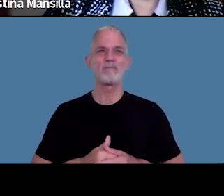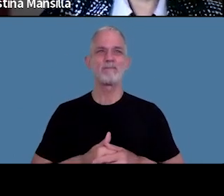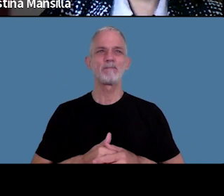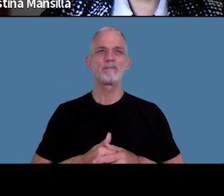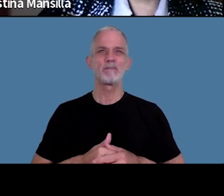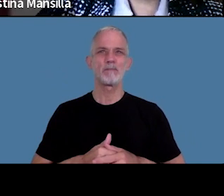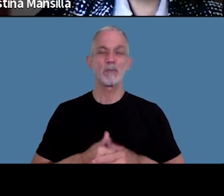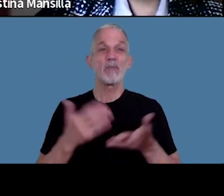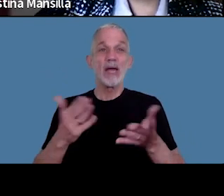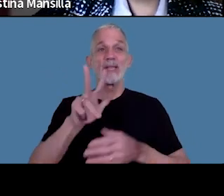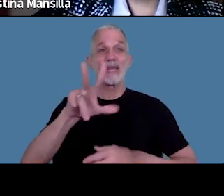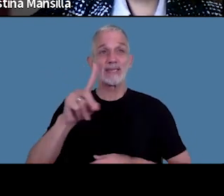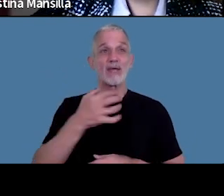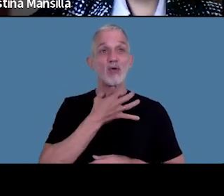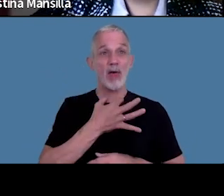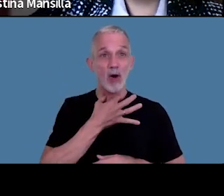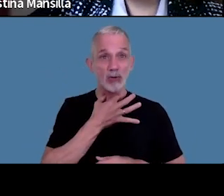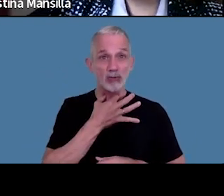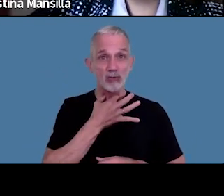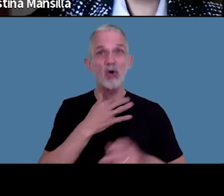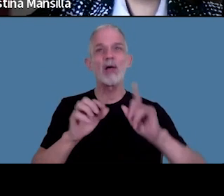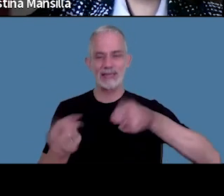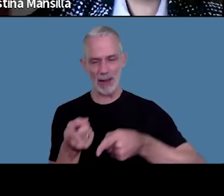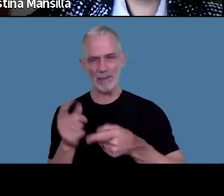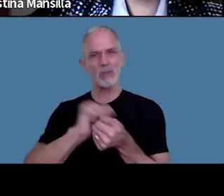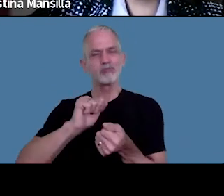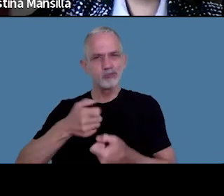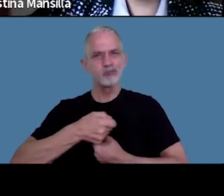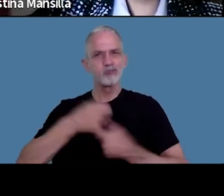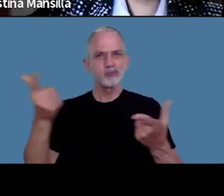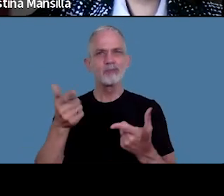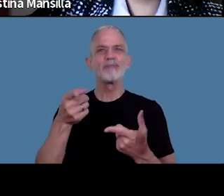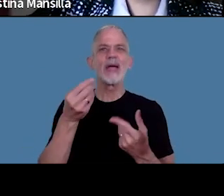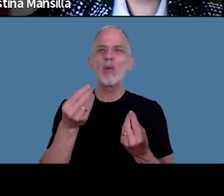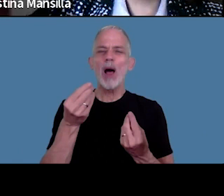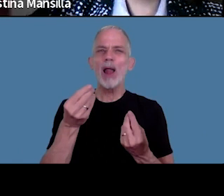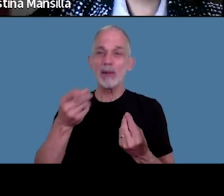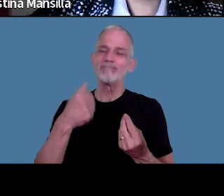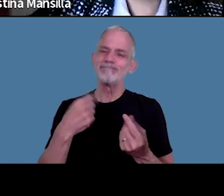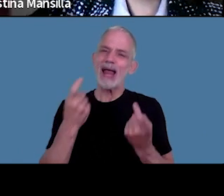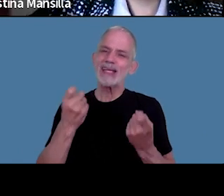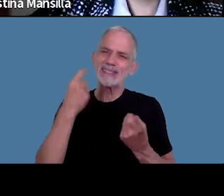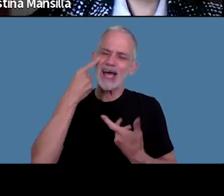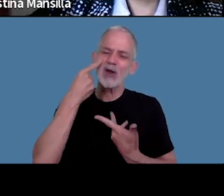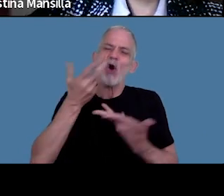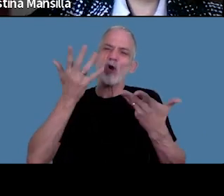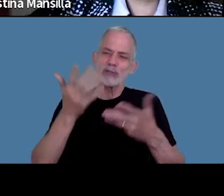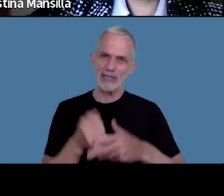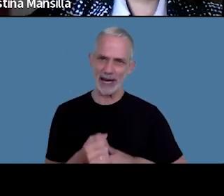El 31 de agosto también se publicó y me pareció que esto era necesario conocerse